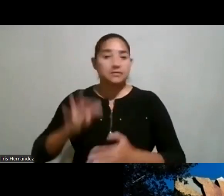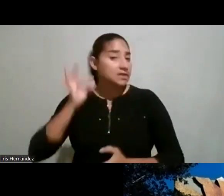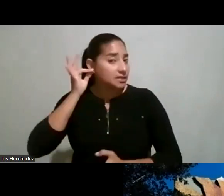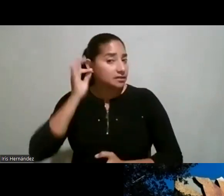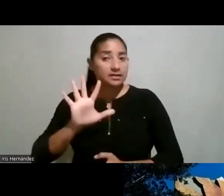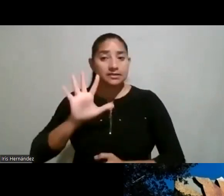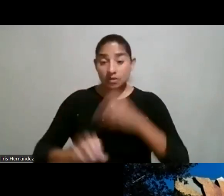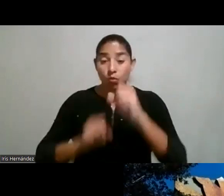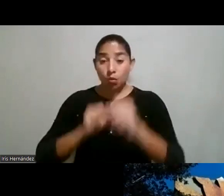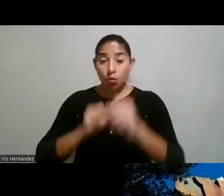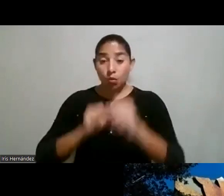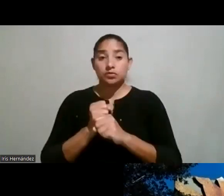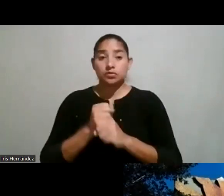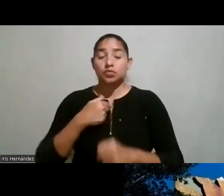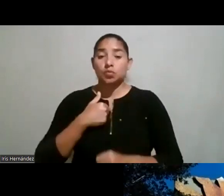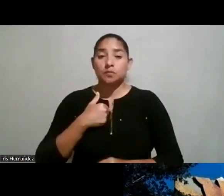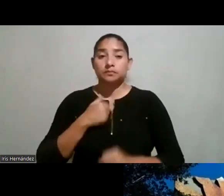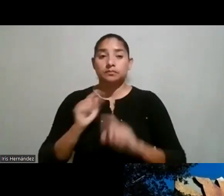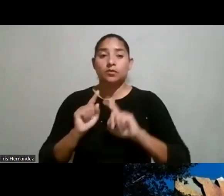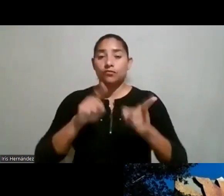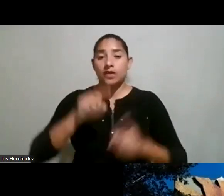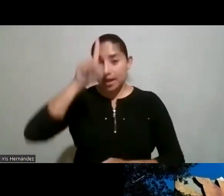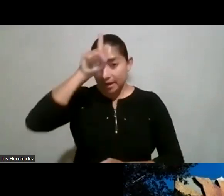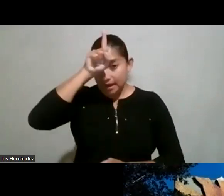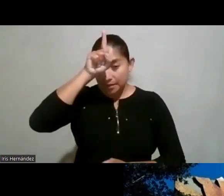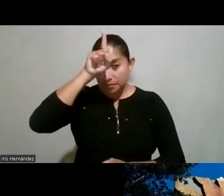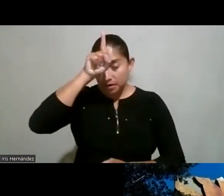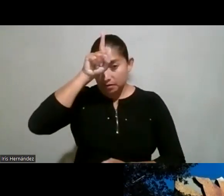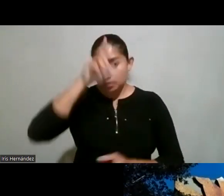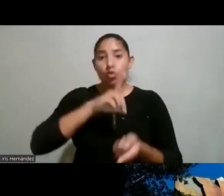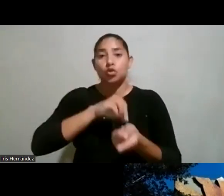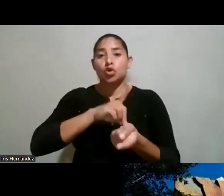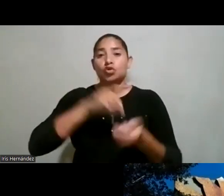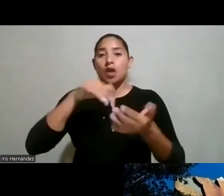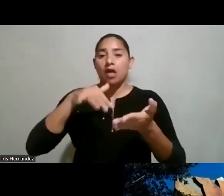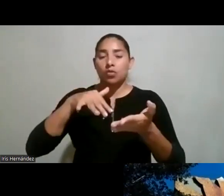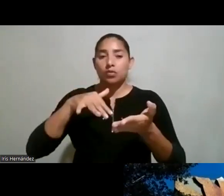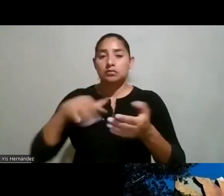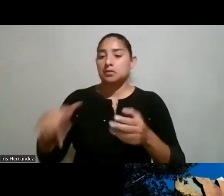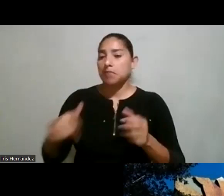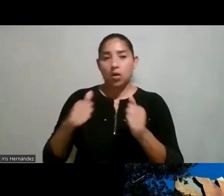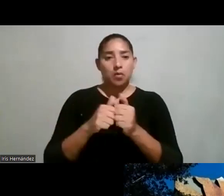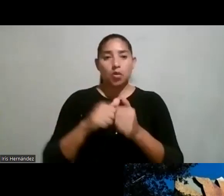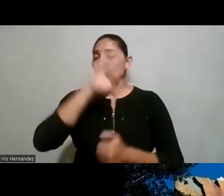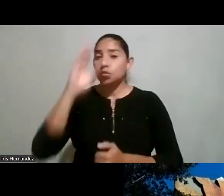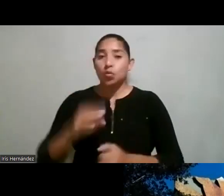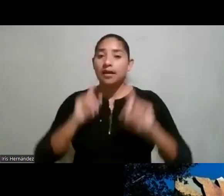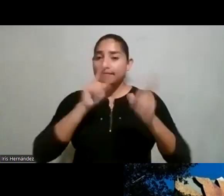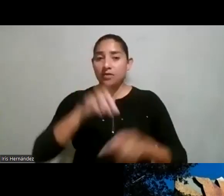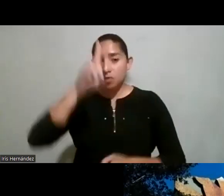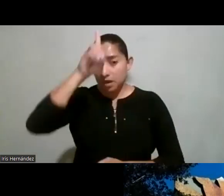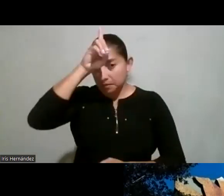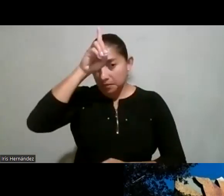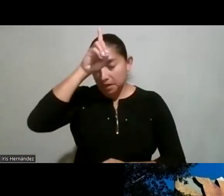años yo yo fui a Alemania a hacer el postdoctorado y ella me acompañó ella nunca había estado antes en Alemania